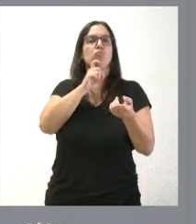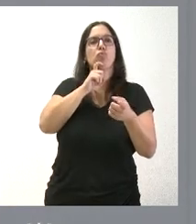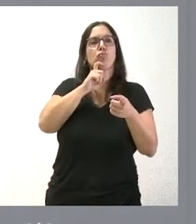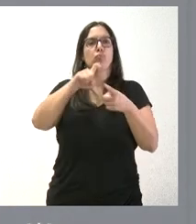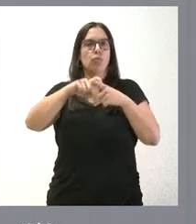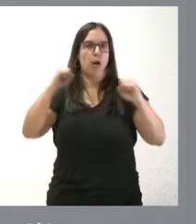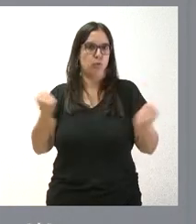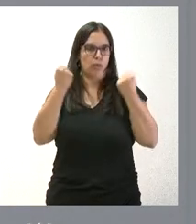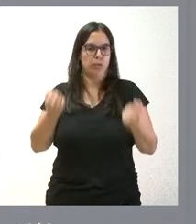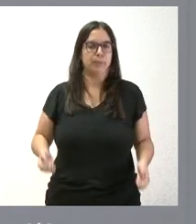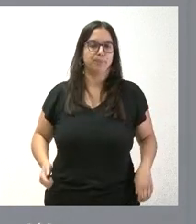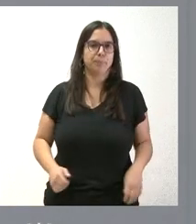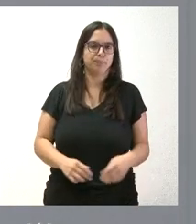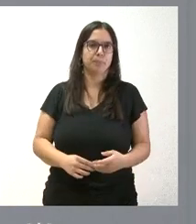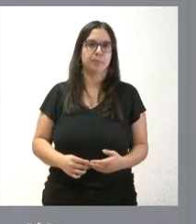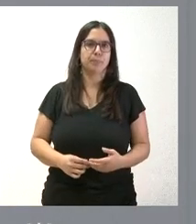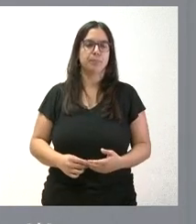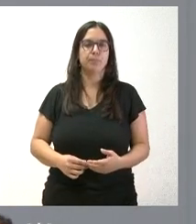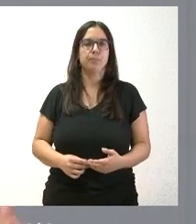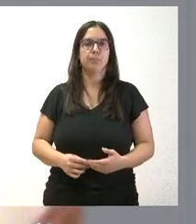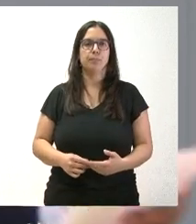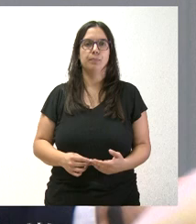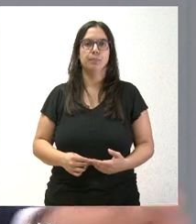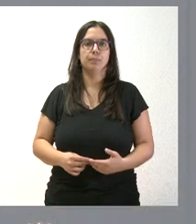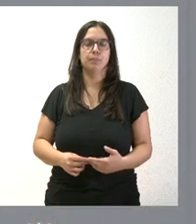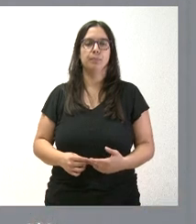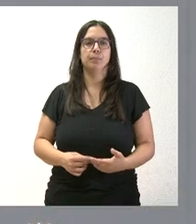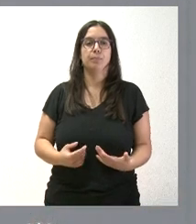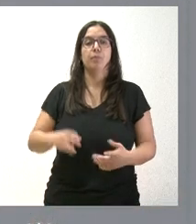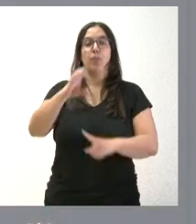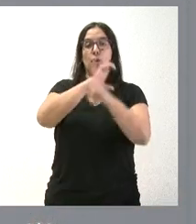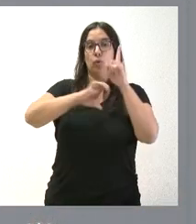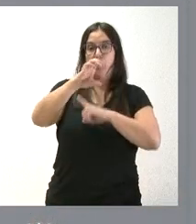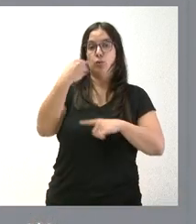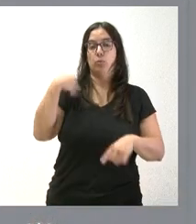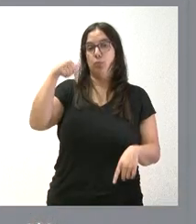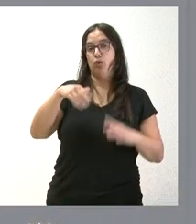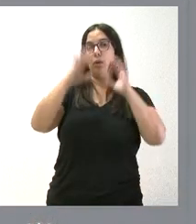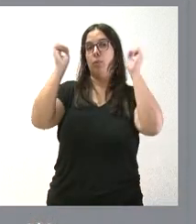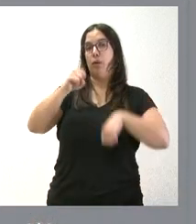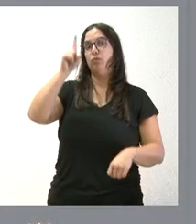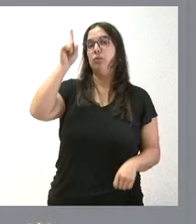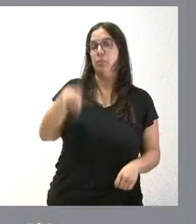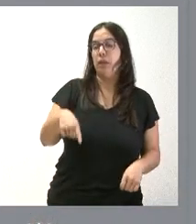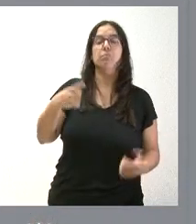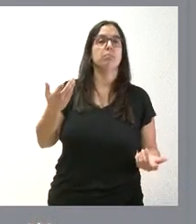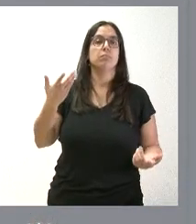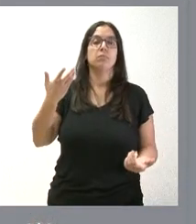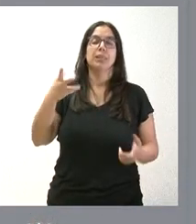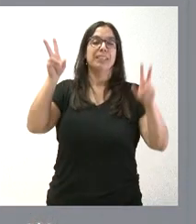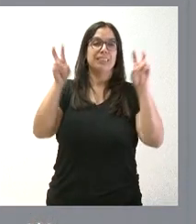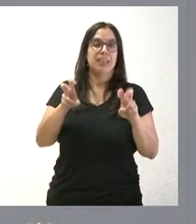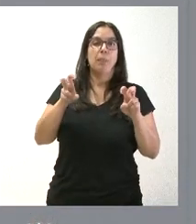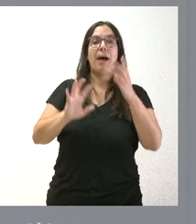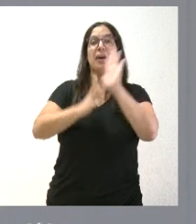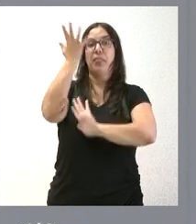actuaciones. Siguiendo con el contexto de lo que hemos aprobado hoy, fundamentalmente ya en materia de